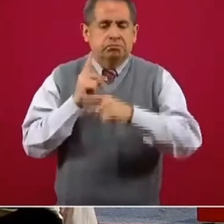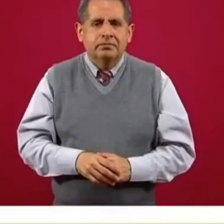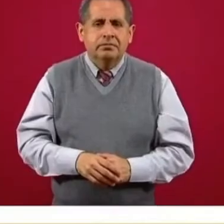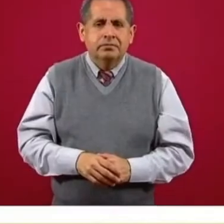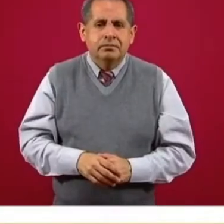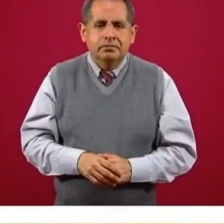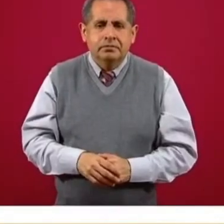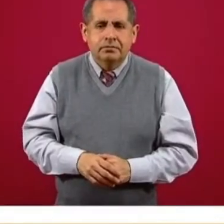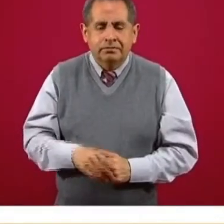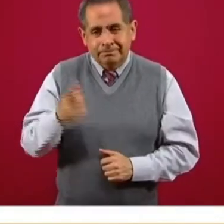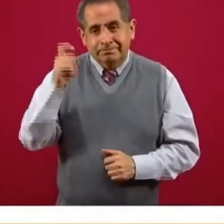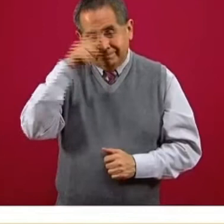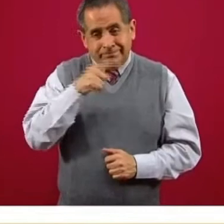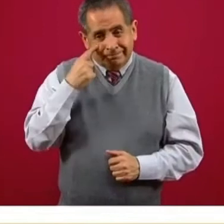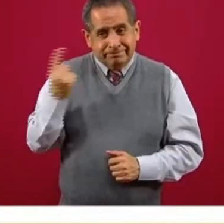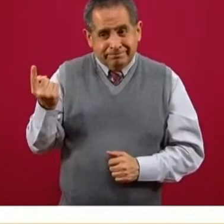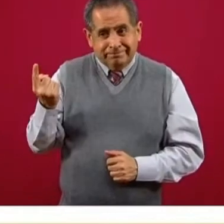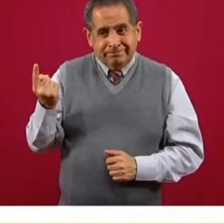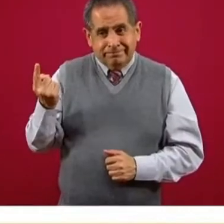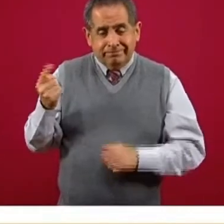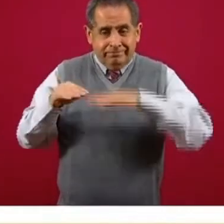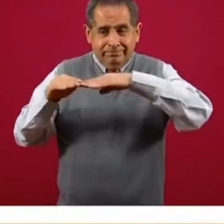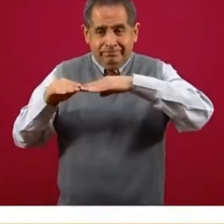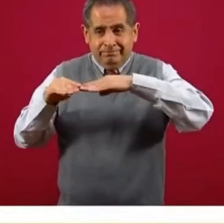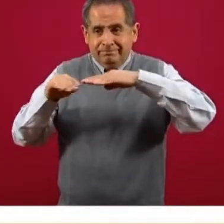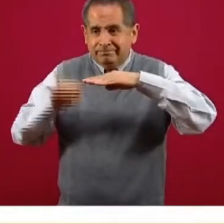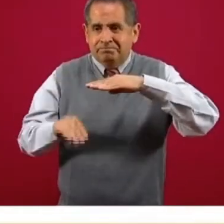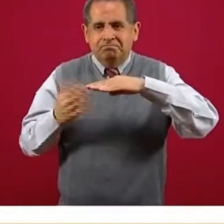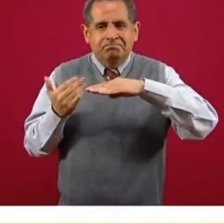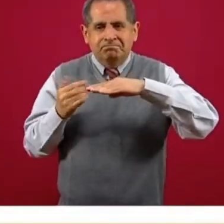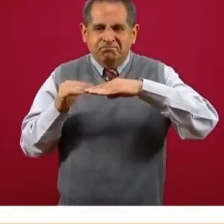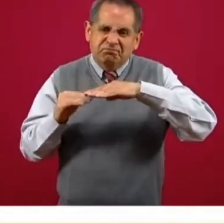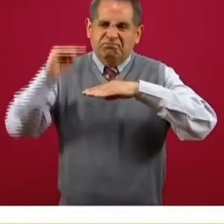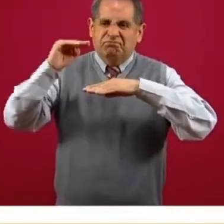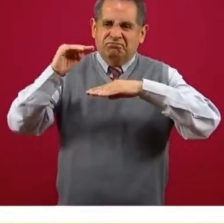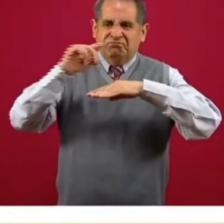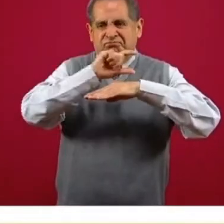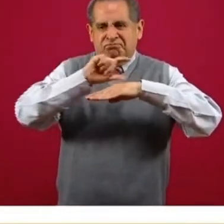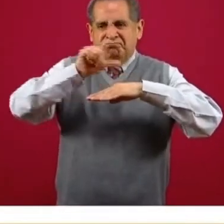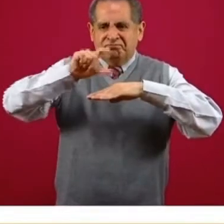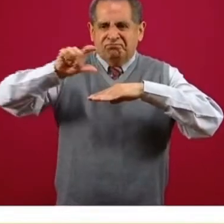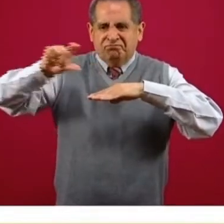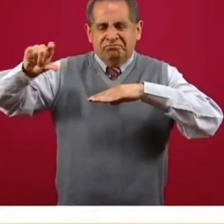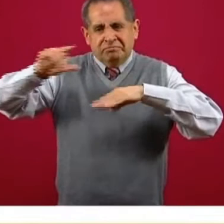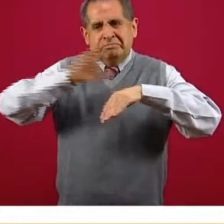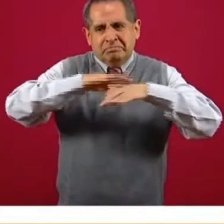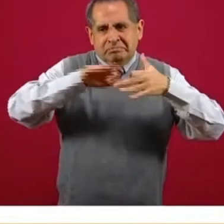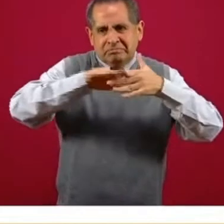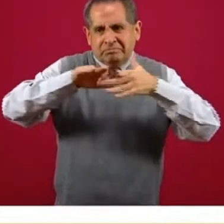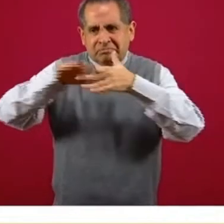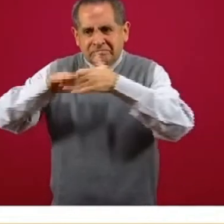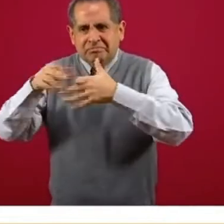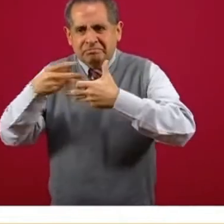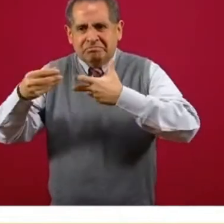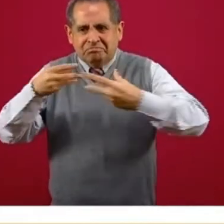muy positivo. Y aquí está el reto. Durante una buena parte del mes hubo transmisión, transmisión activa, estuvieron más lejos de uno,